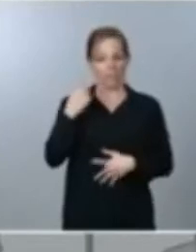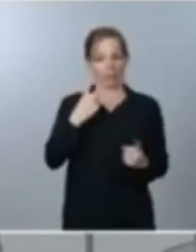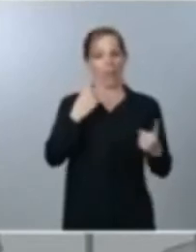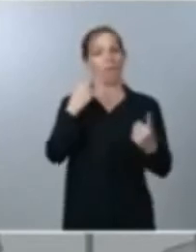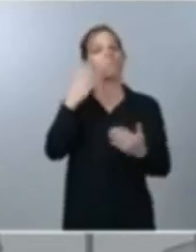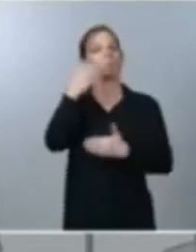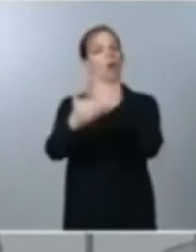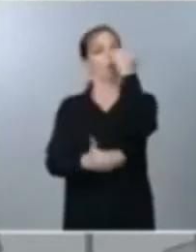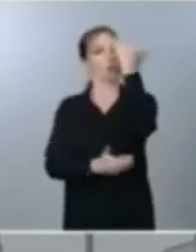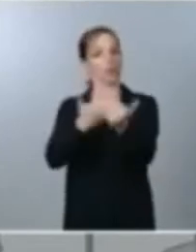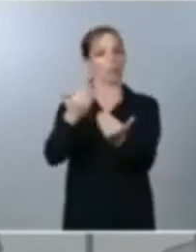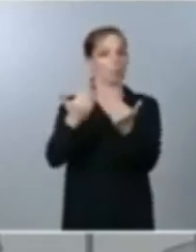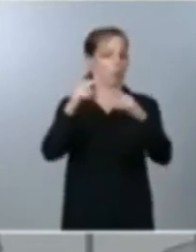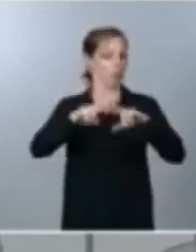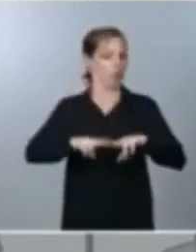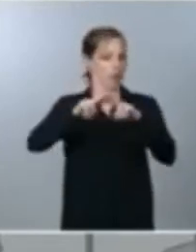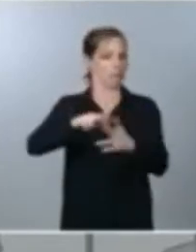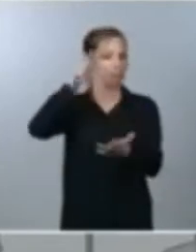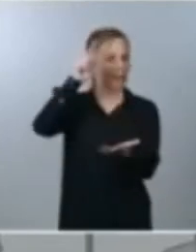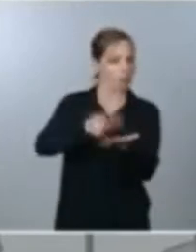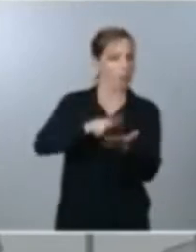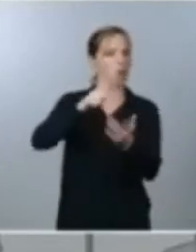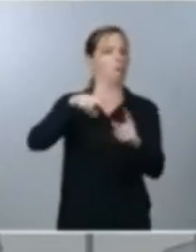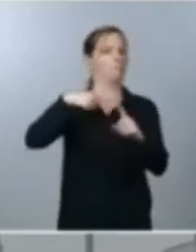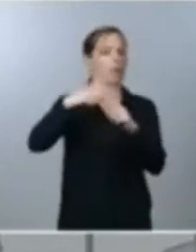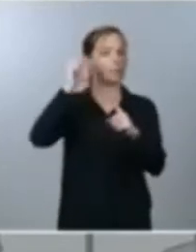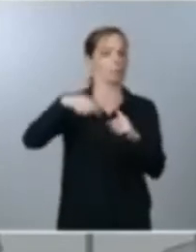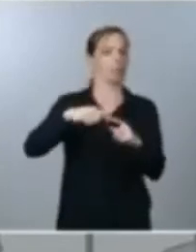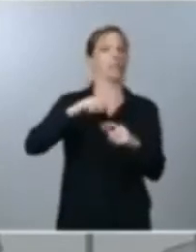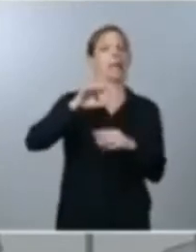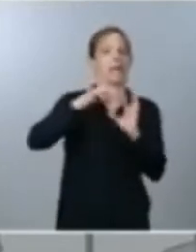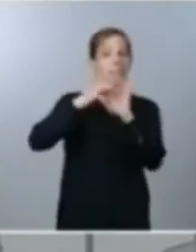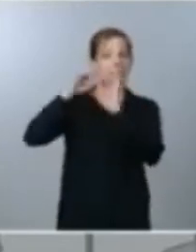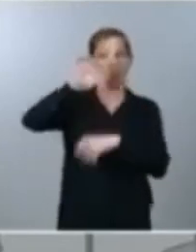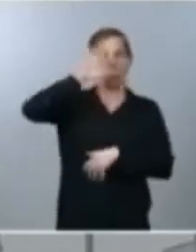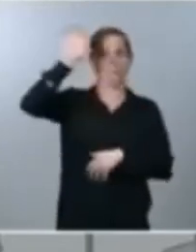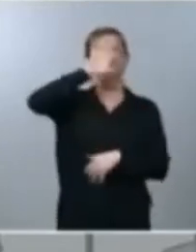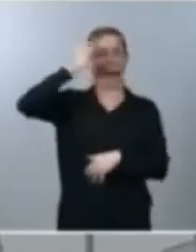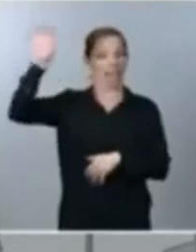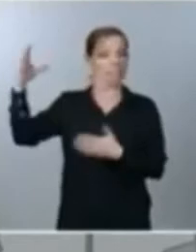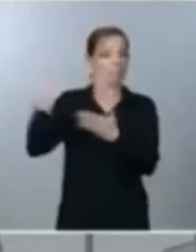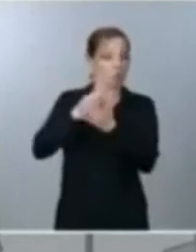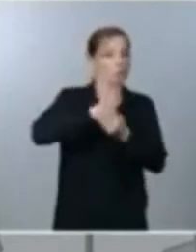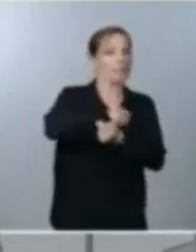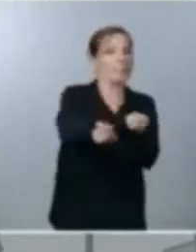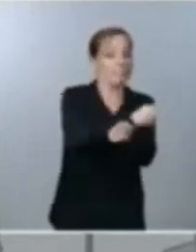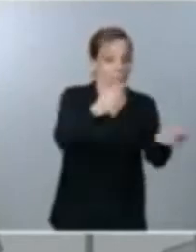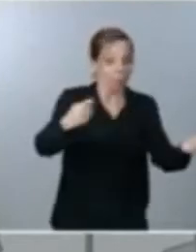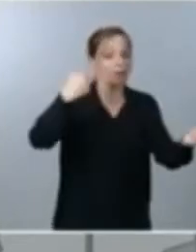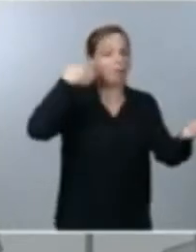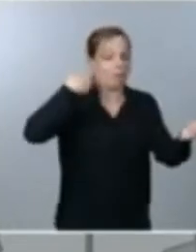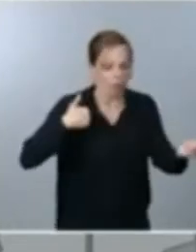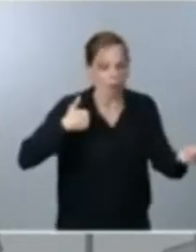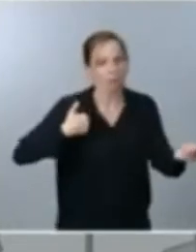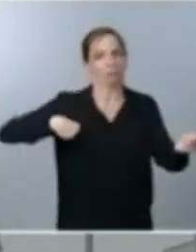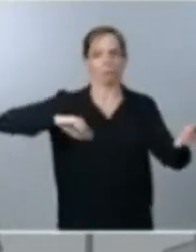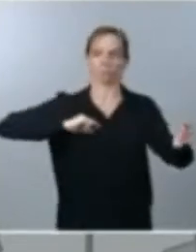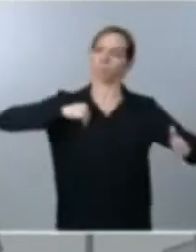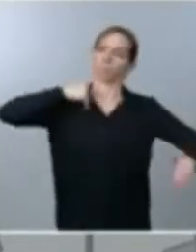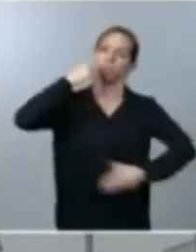distribución a los distintos Estados miembros pues se haga realidad y por tanto podamos poner en marcha la vacunación